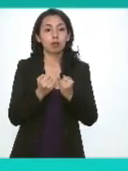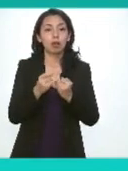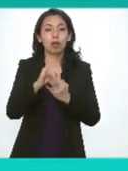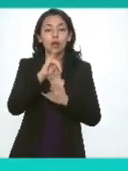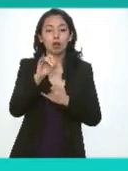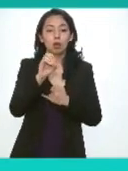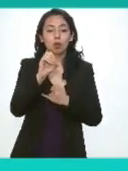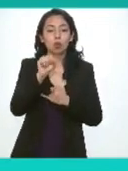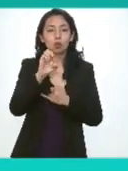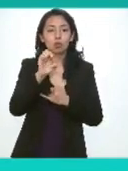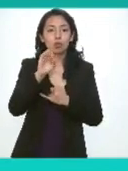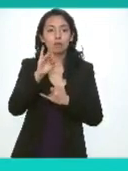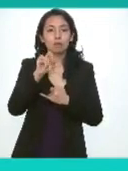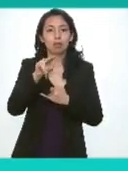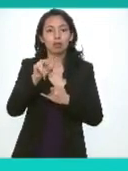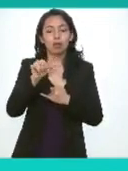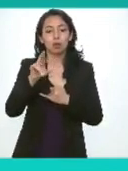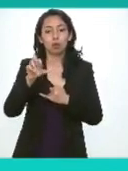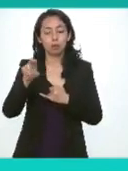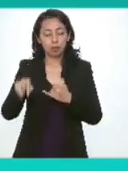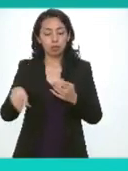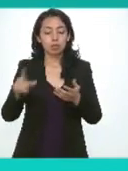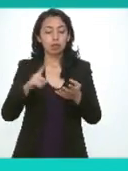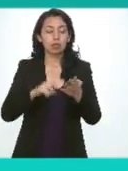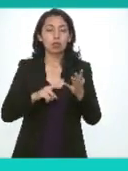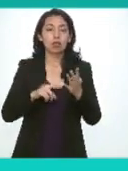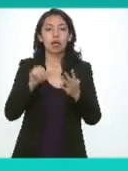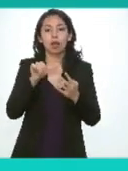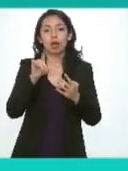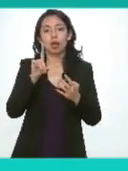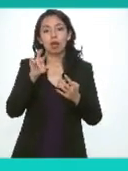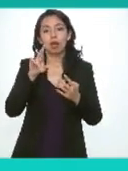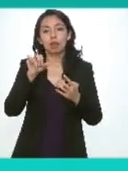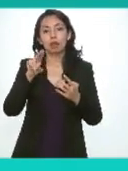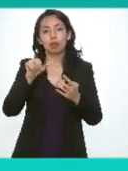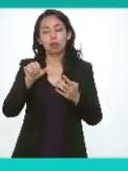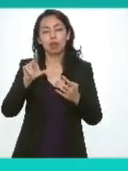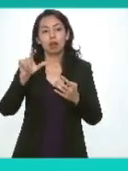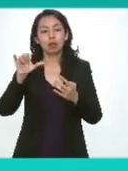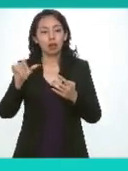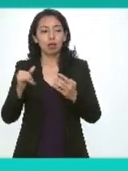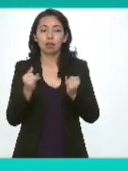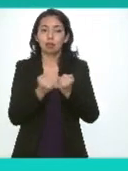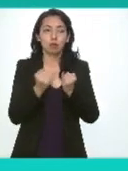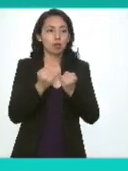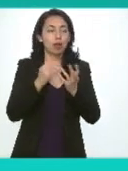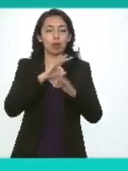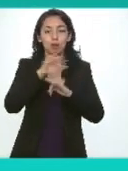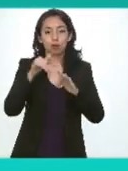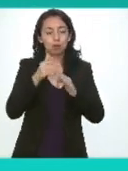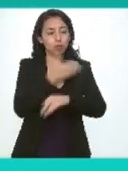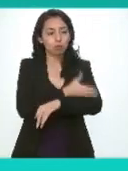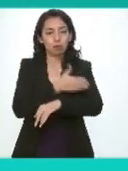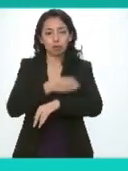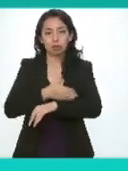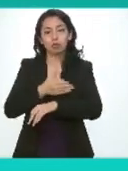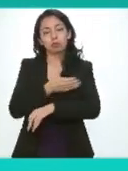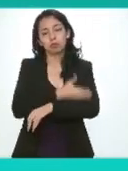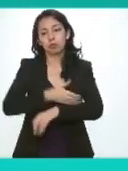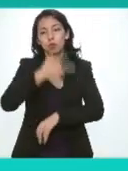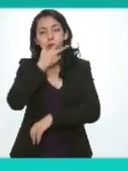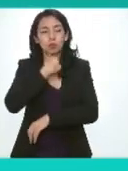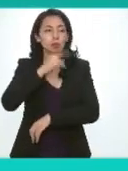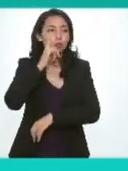Josefina Román y Adriana Alcalá y en la persona de Abraham Montes a todos los compañeros y